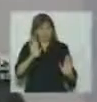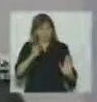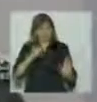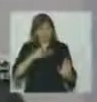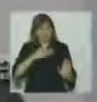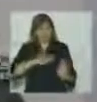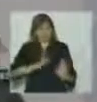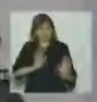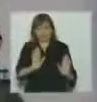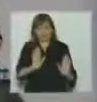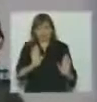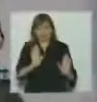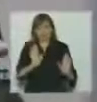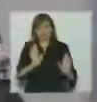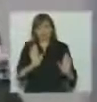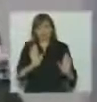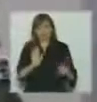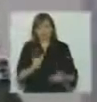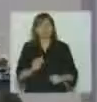que estoy bien